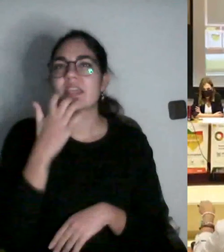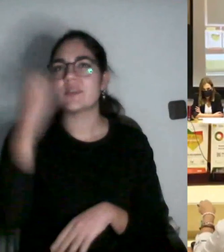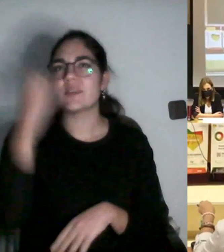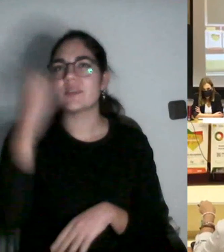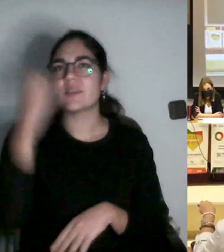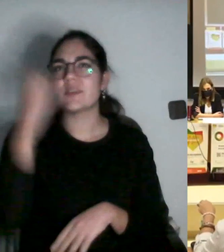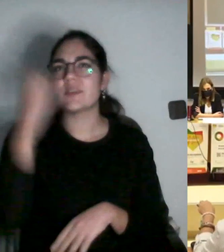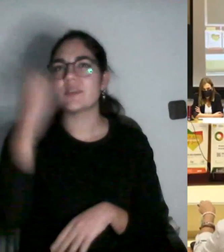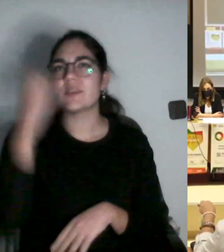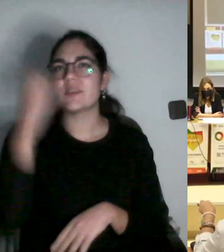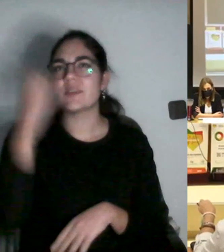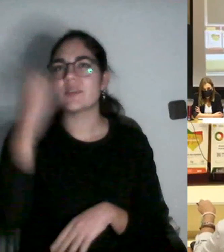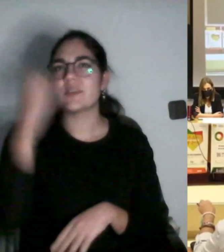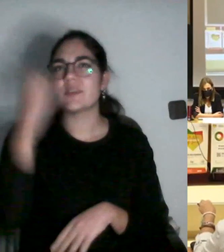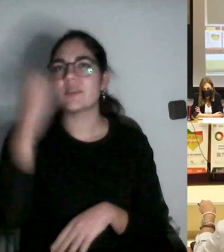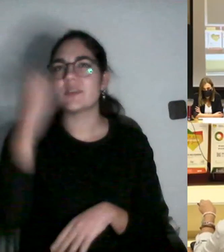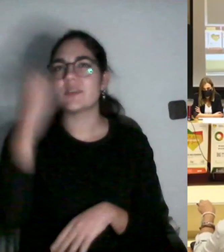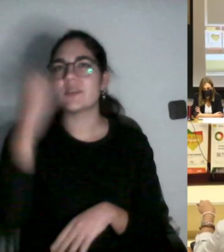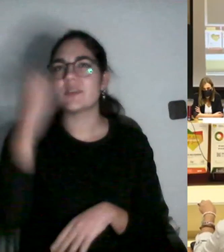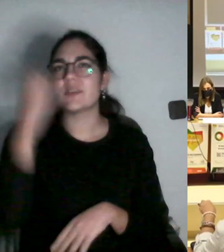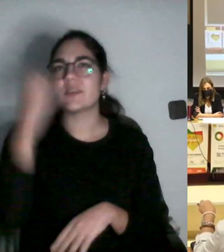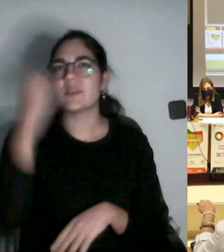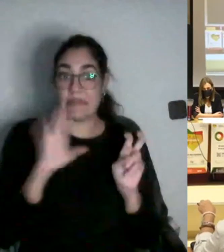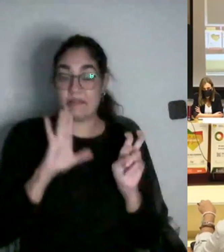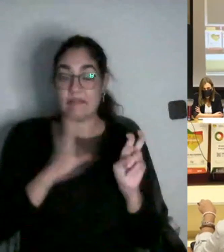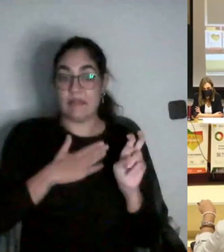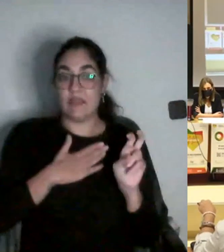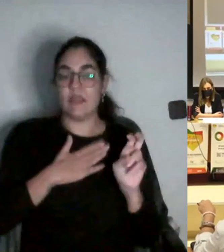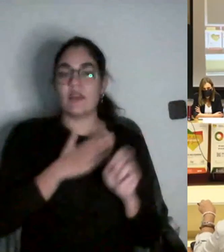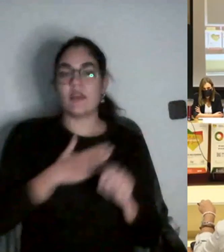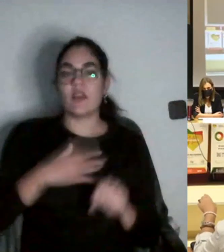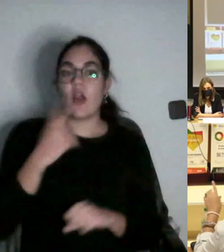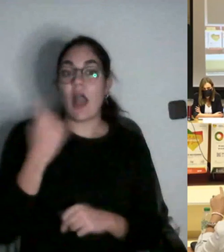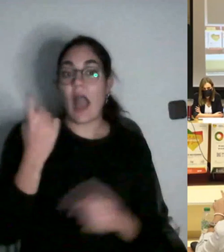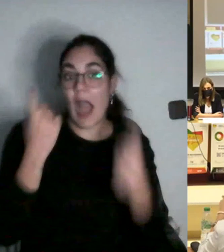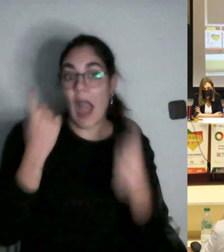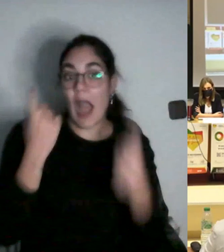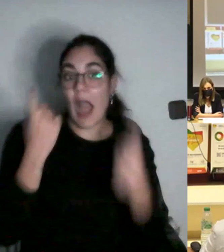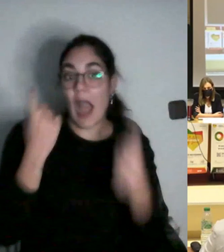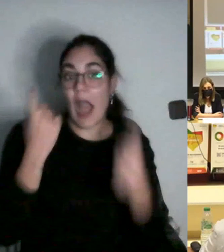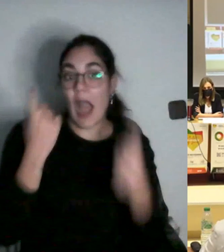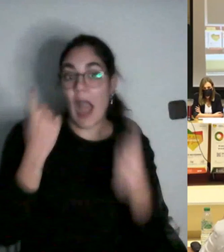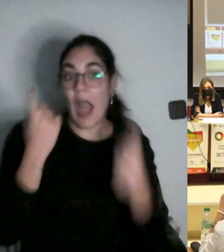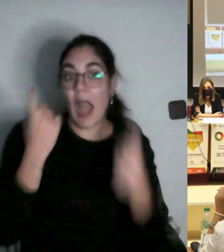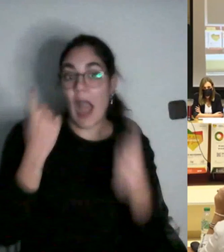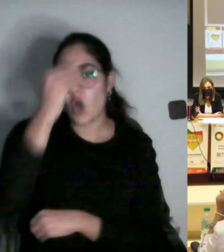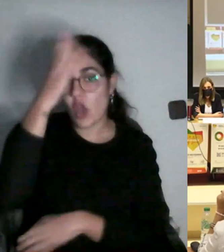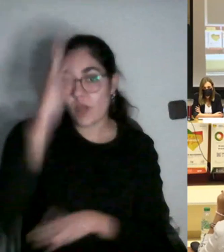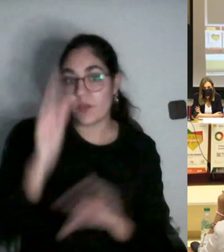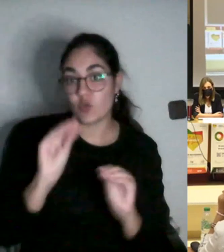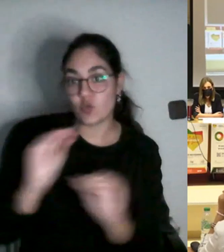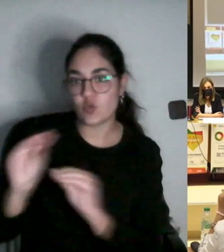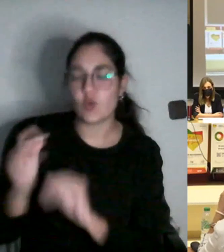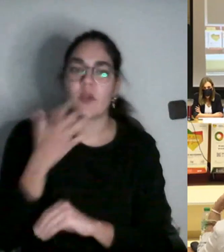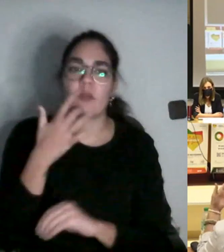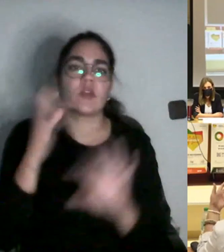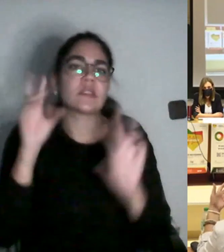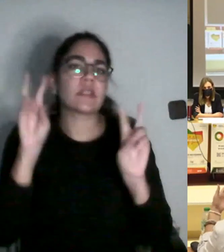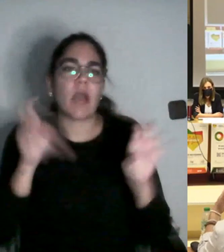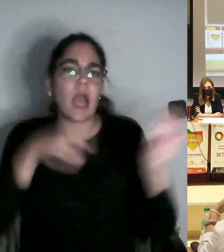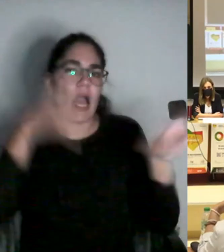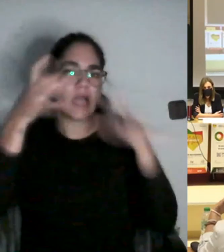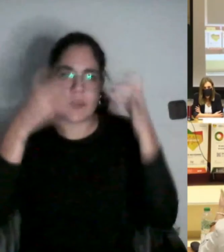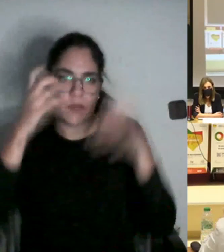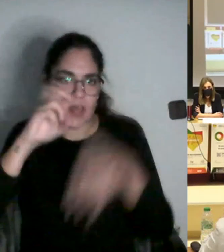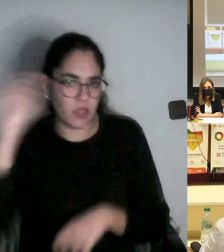desde el ámbito de las asignaturas de hacer público el conocimiento de los propios alumnos desarrollado en algunas actividades eso